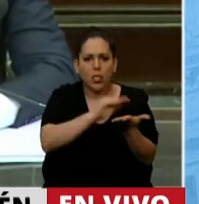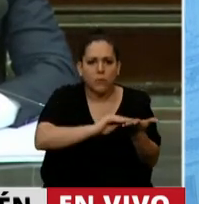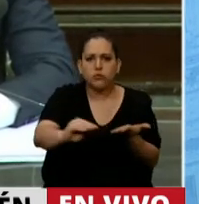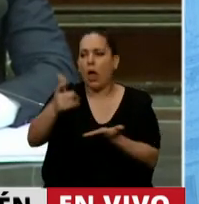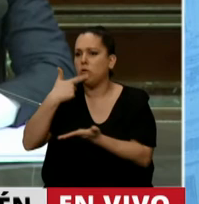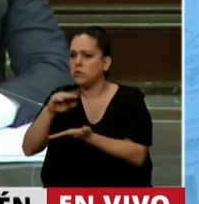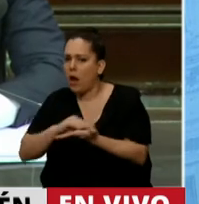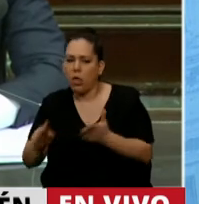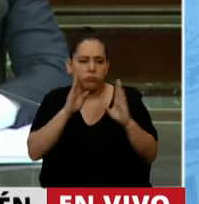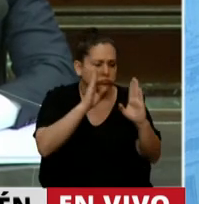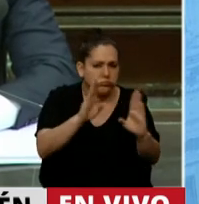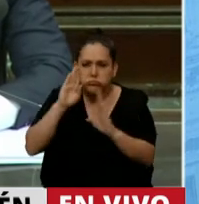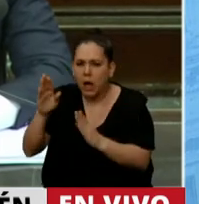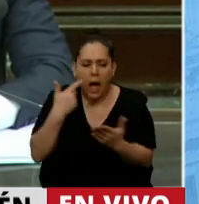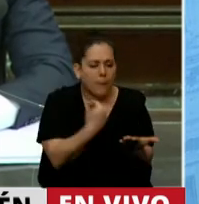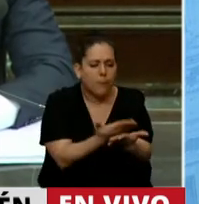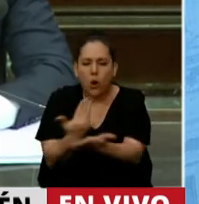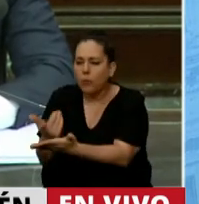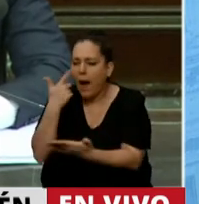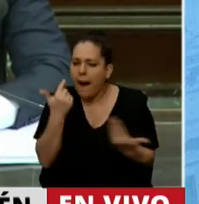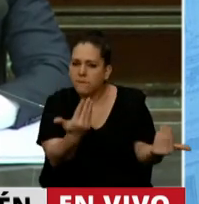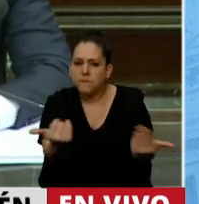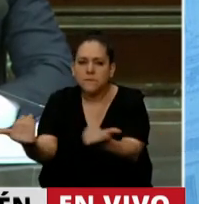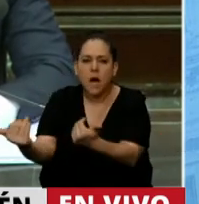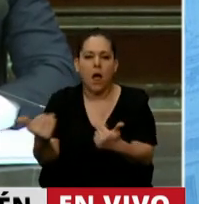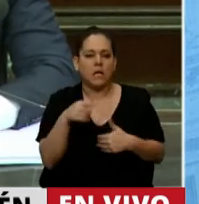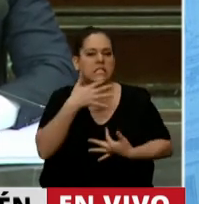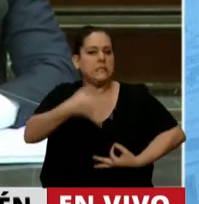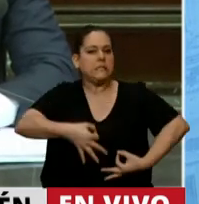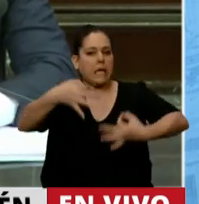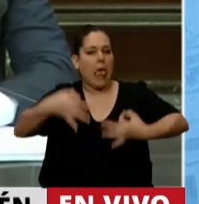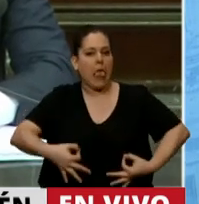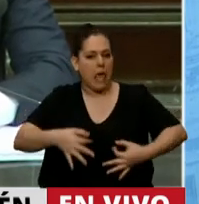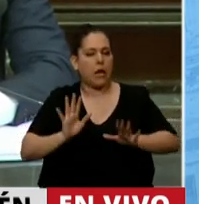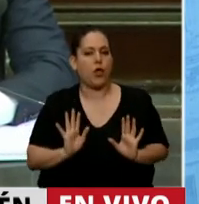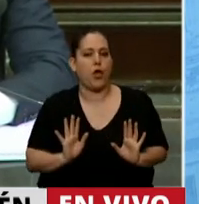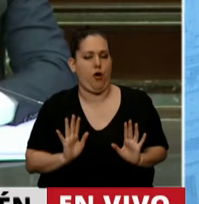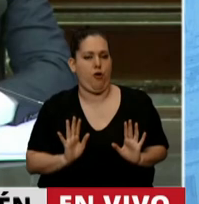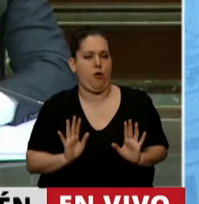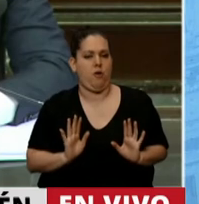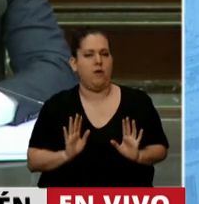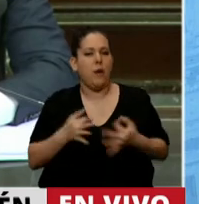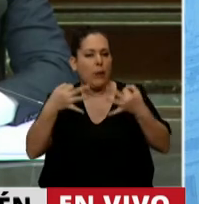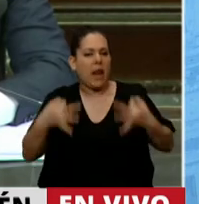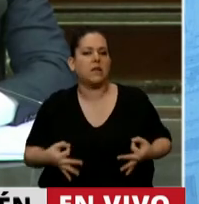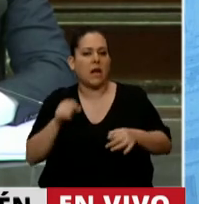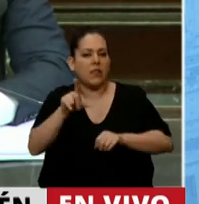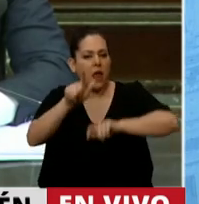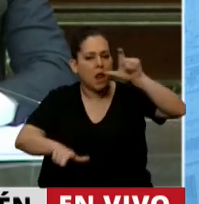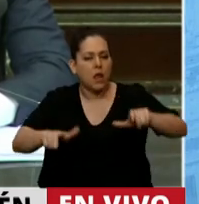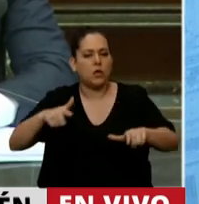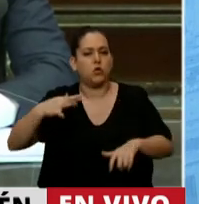senadores cuando las propuestas eran serias, cuando eran en pro de la República y del bienestar de los ciudadanos